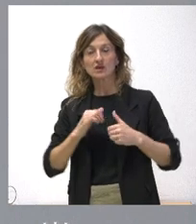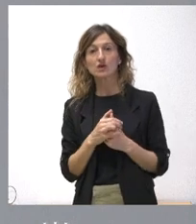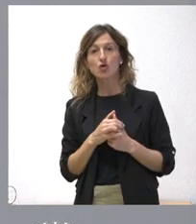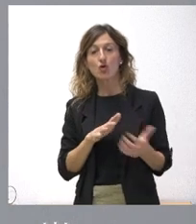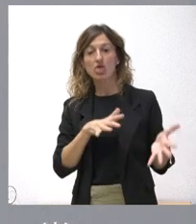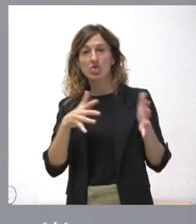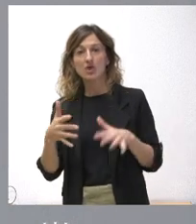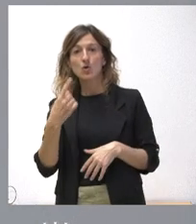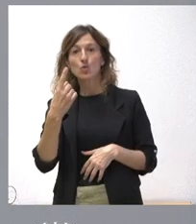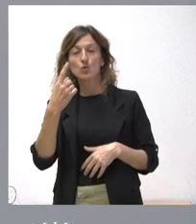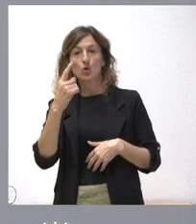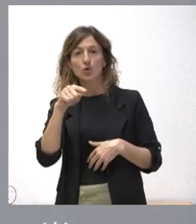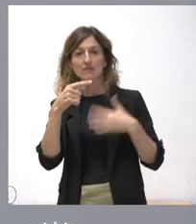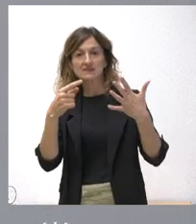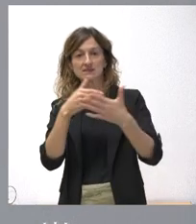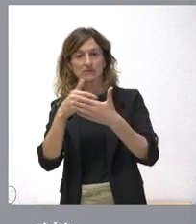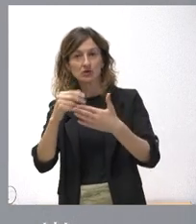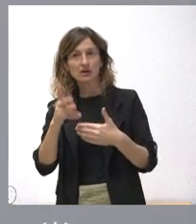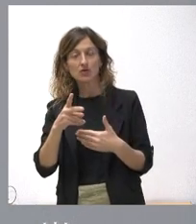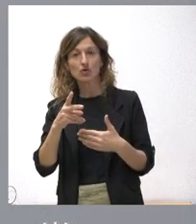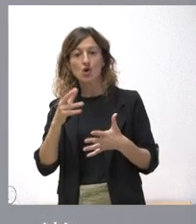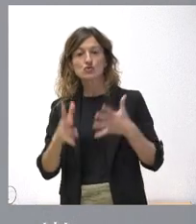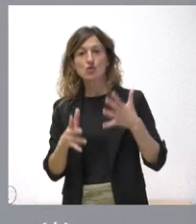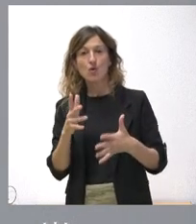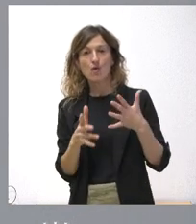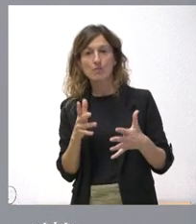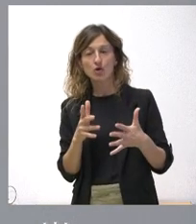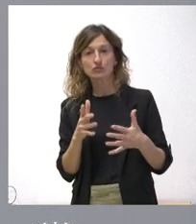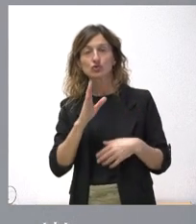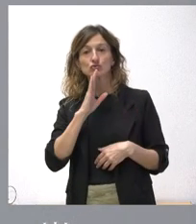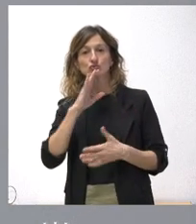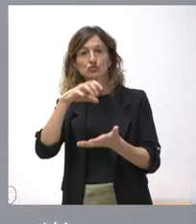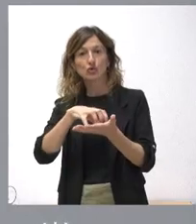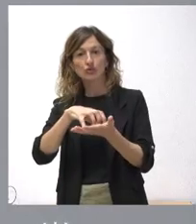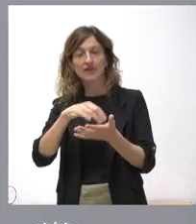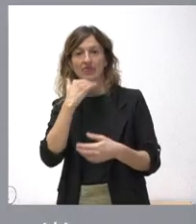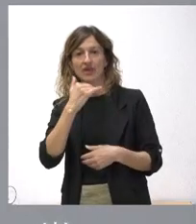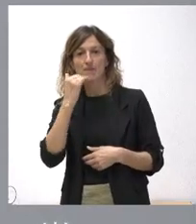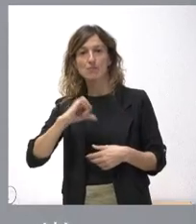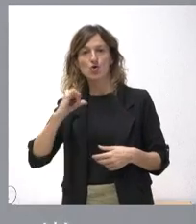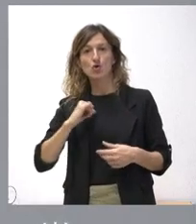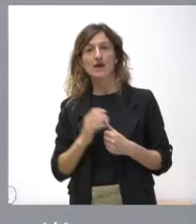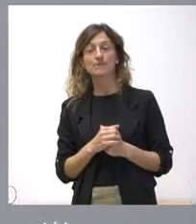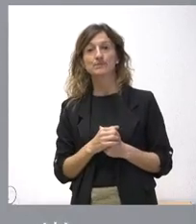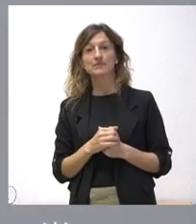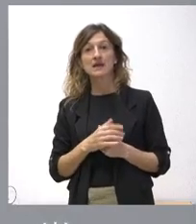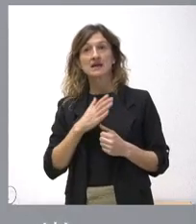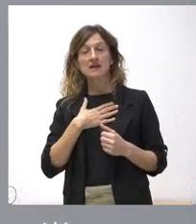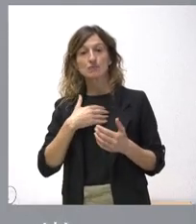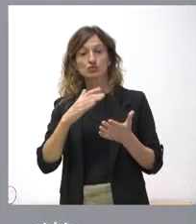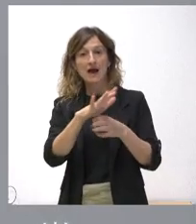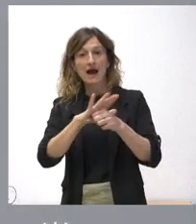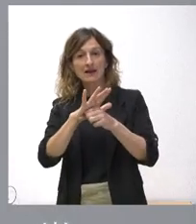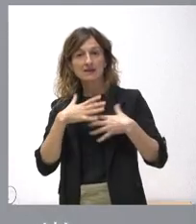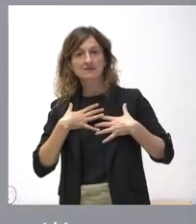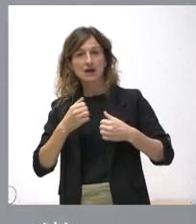1,6 millones de euros para el suministro de un robot quirúrgico para el complejo asistencial de Zamora. Va en esta línea de que todas las áreas de salud